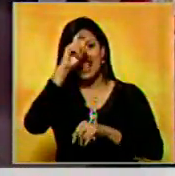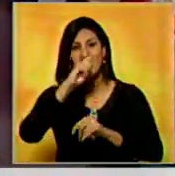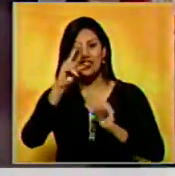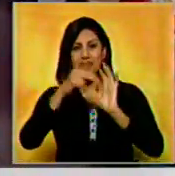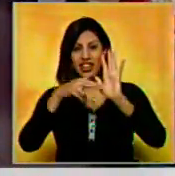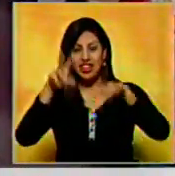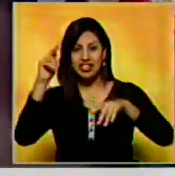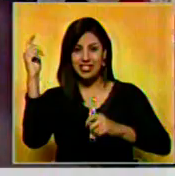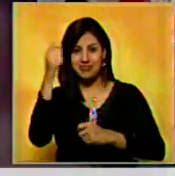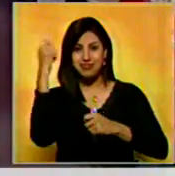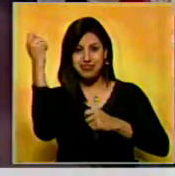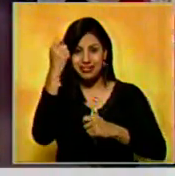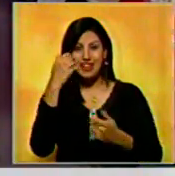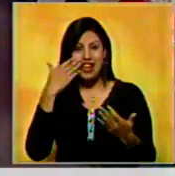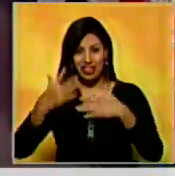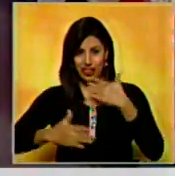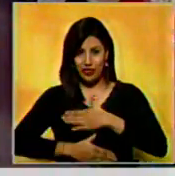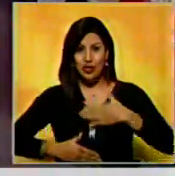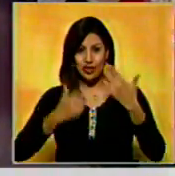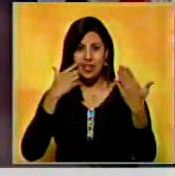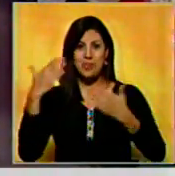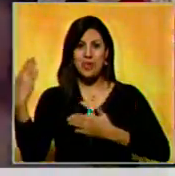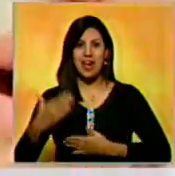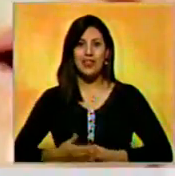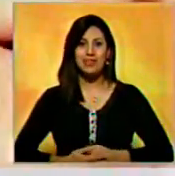2012, el Ghana en Style de SAI, disfrútenlo.